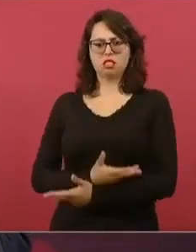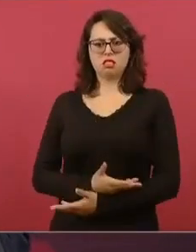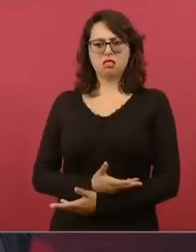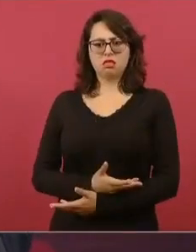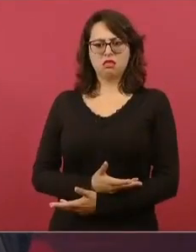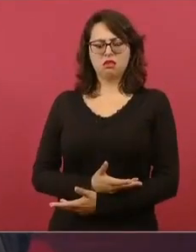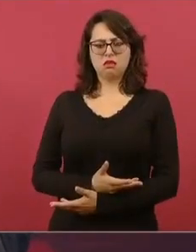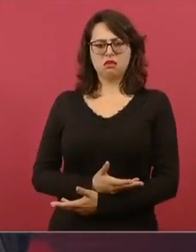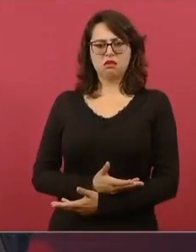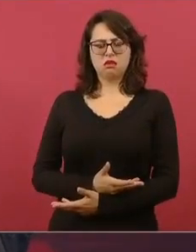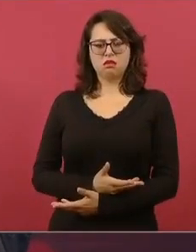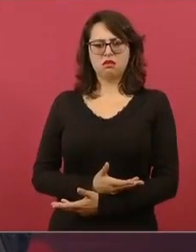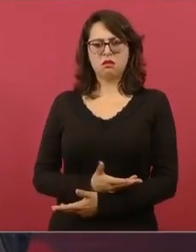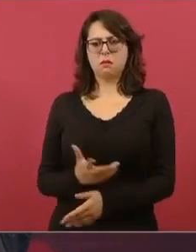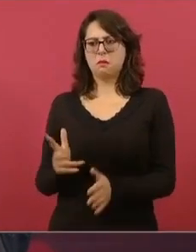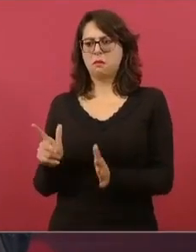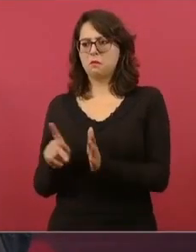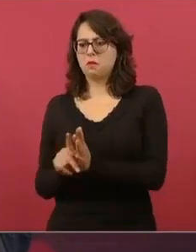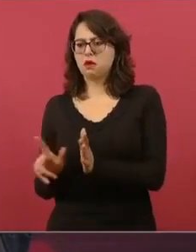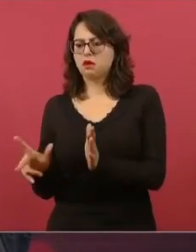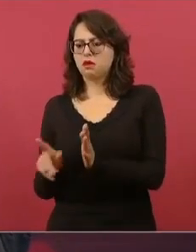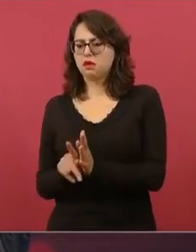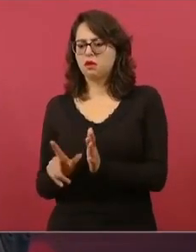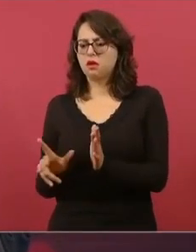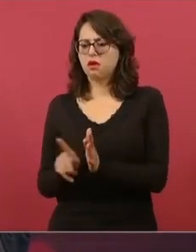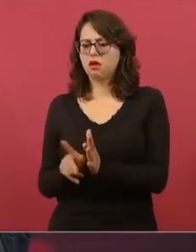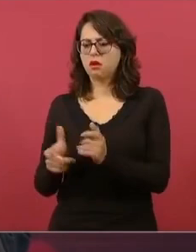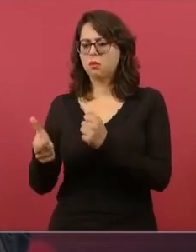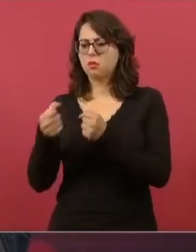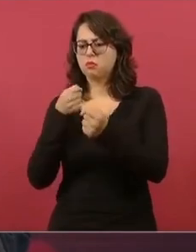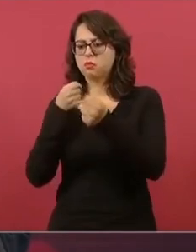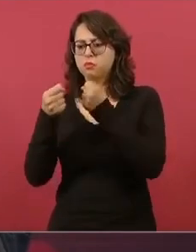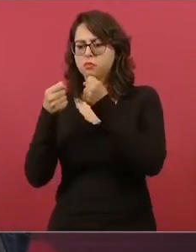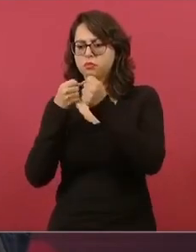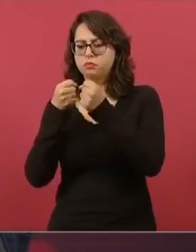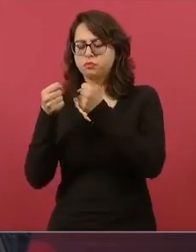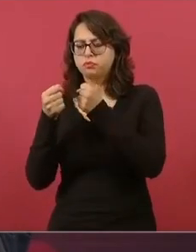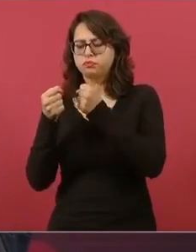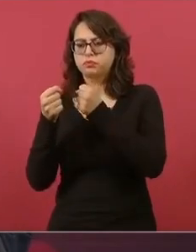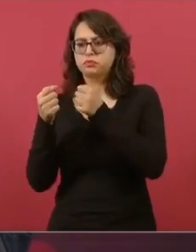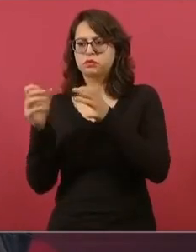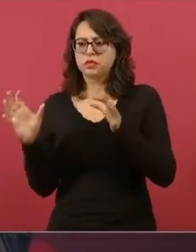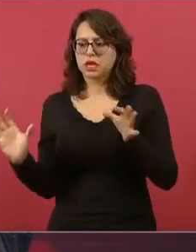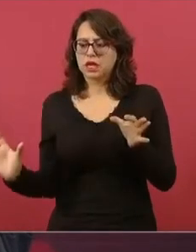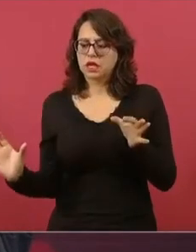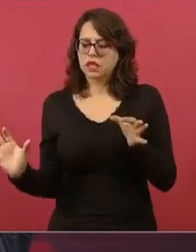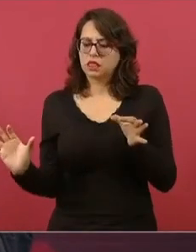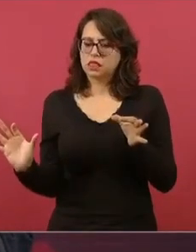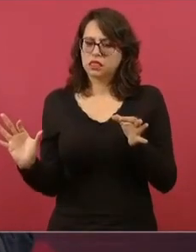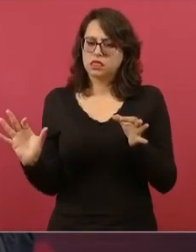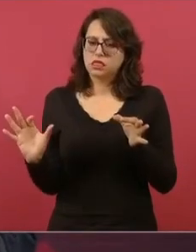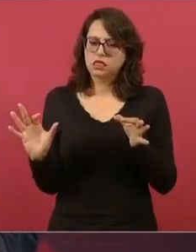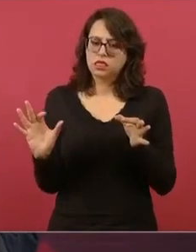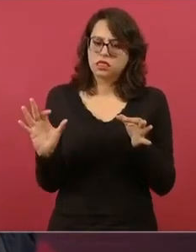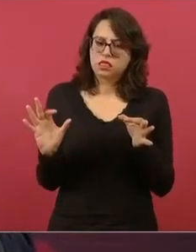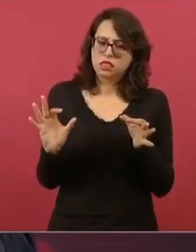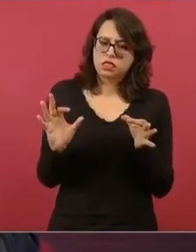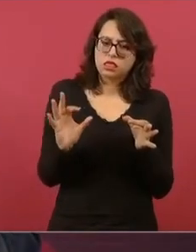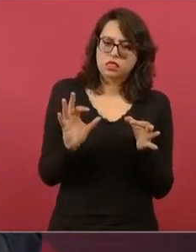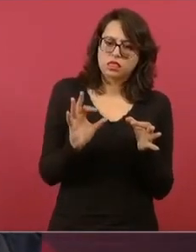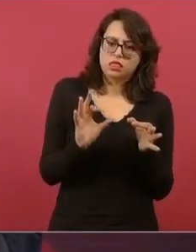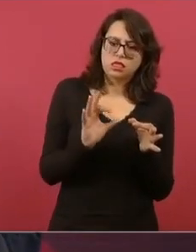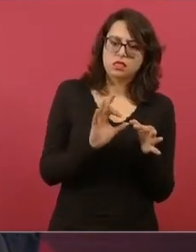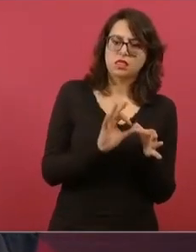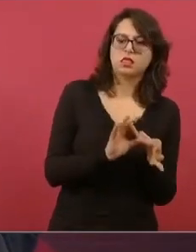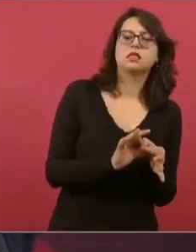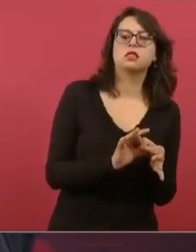la fueron domando. Y con